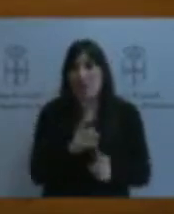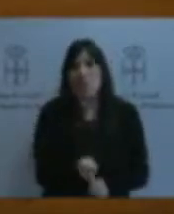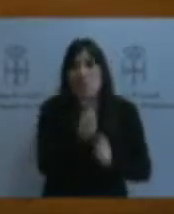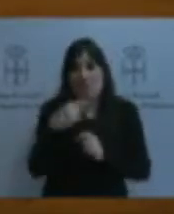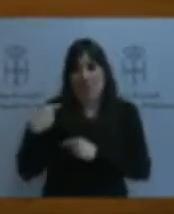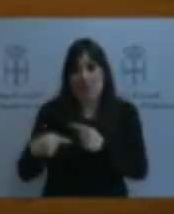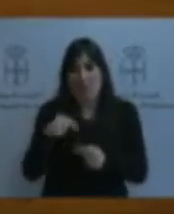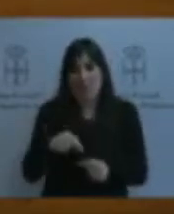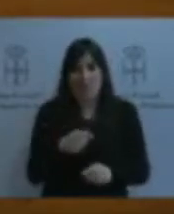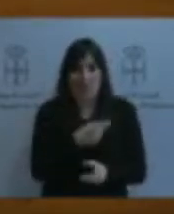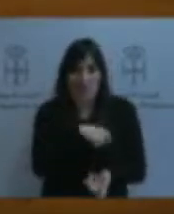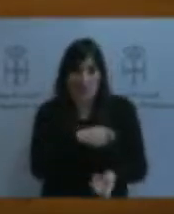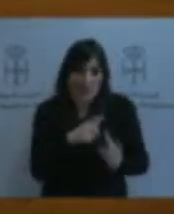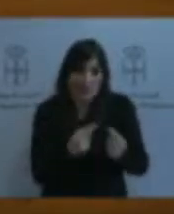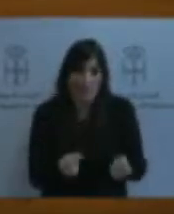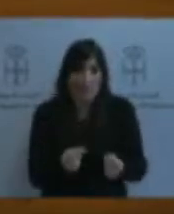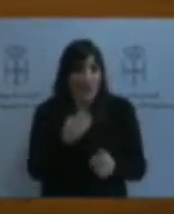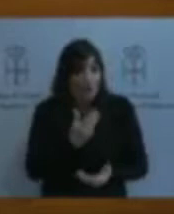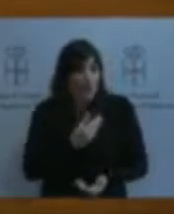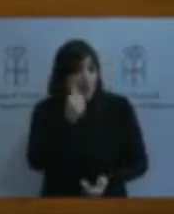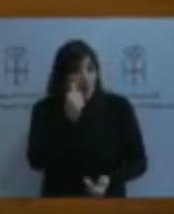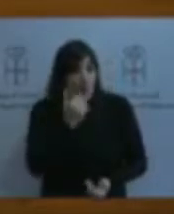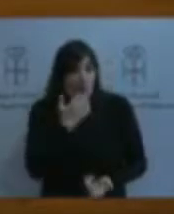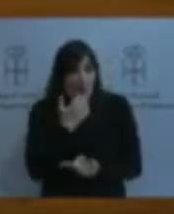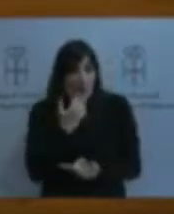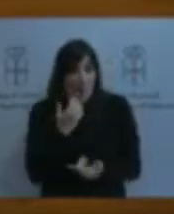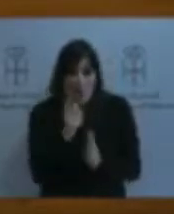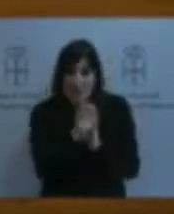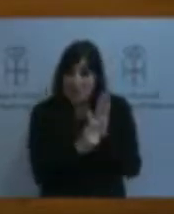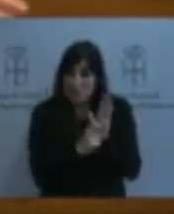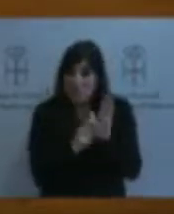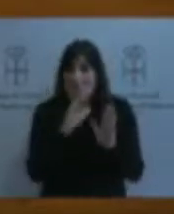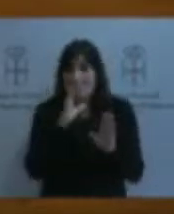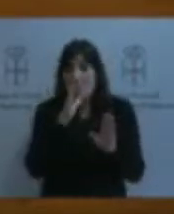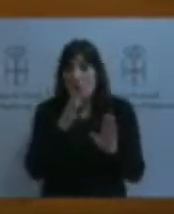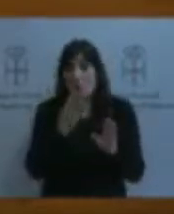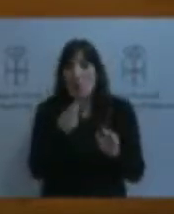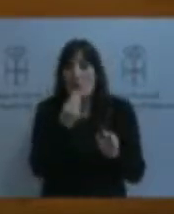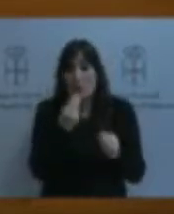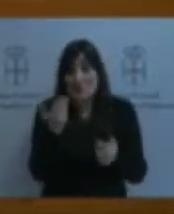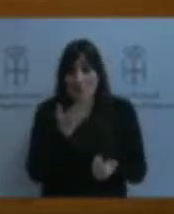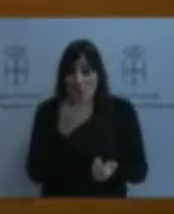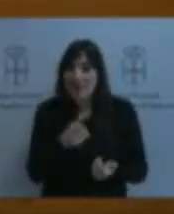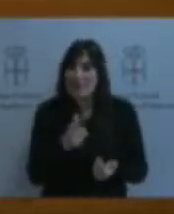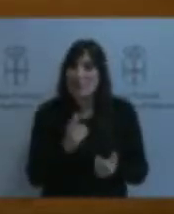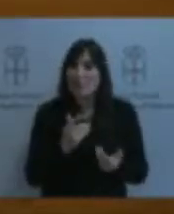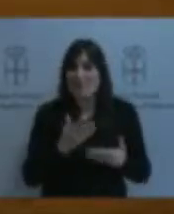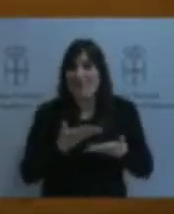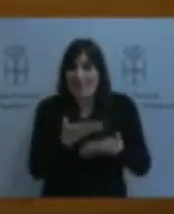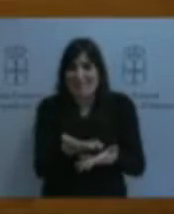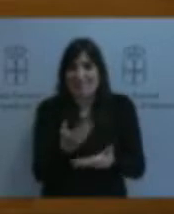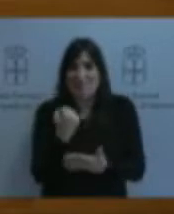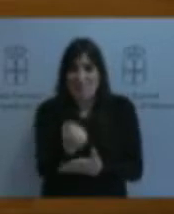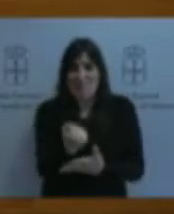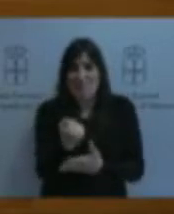acaba, por ejemplo, de incluir estas cláusulas para sus comedores escolares cosa que favorecerá a la pesca artesanal asturiana. Cuando